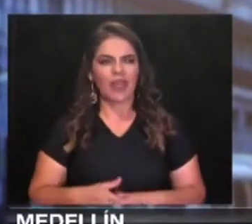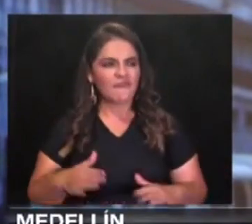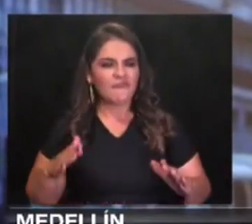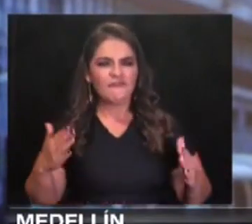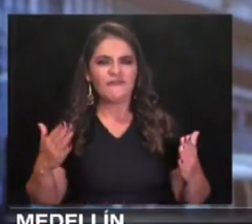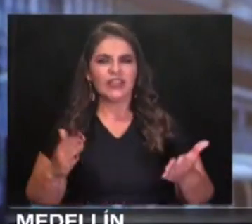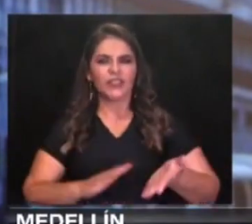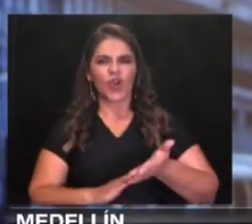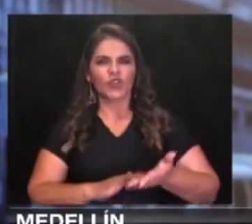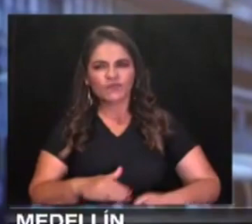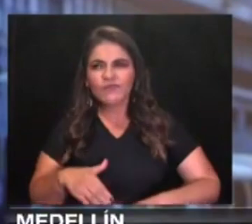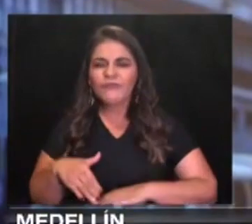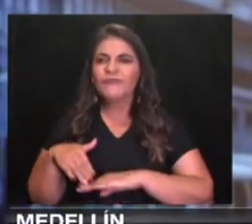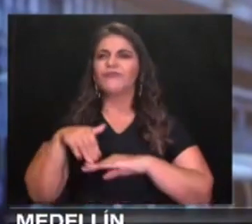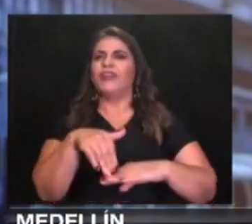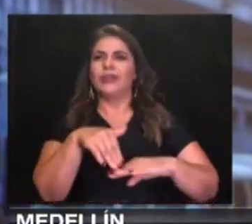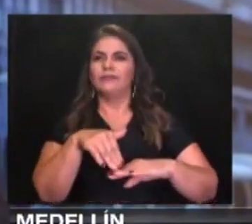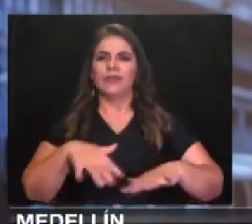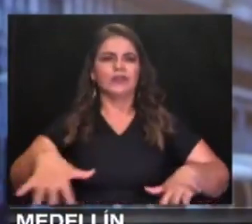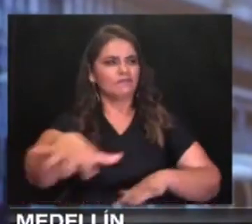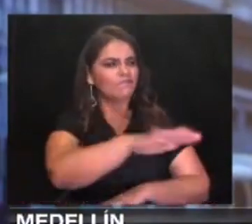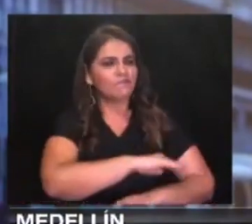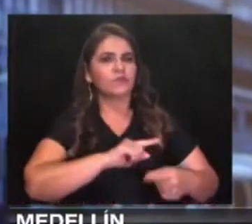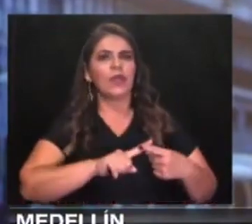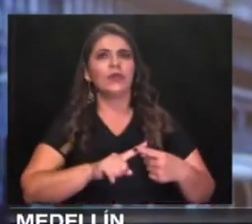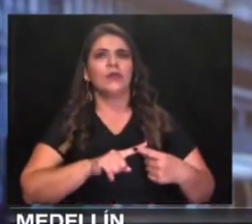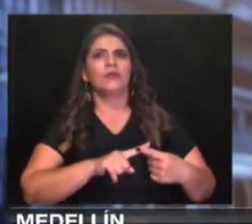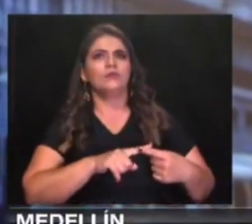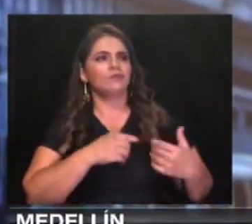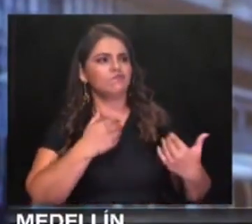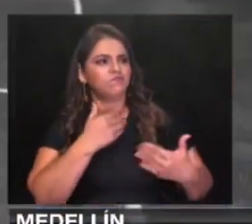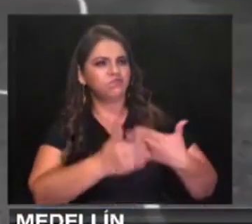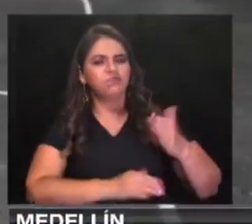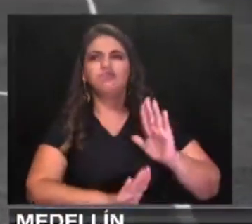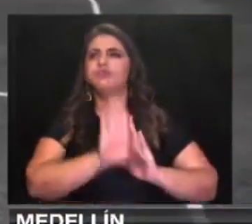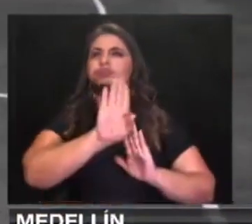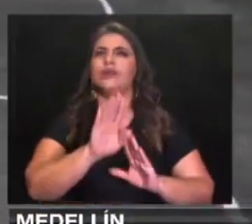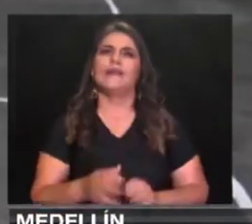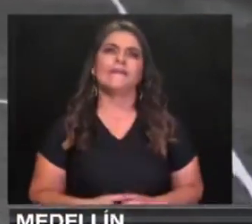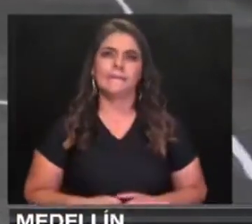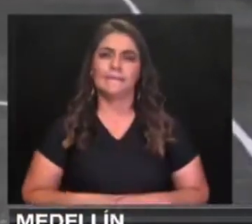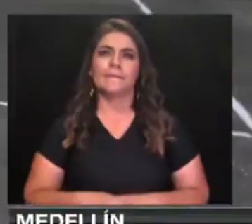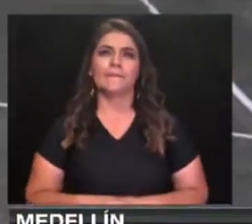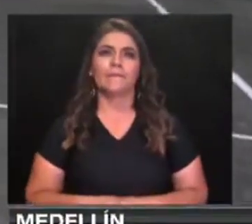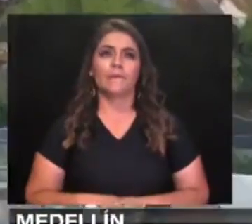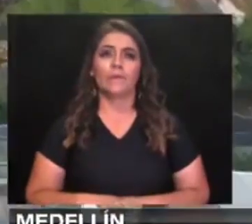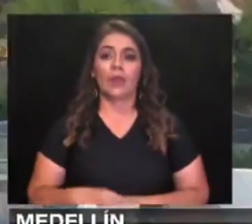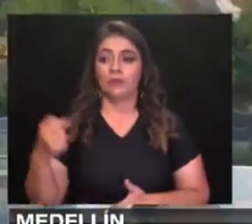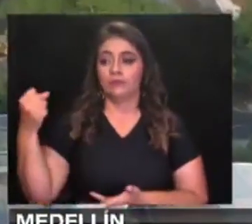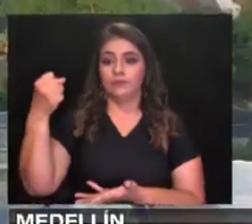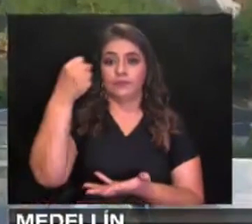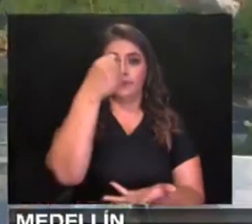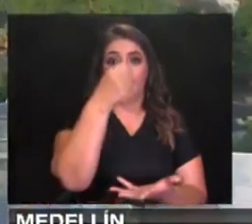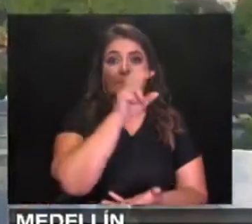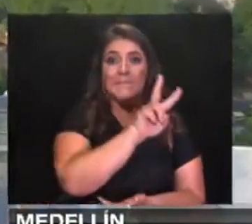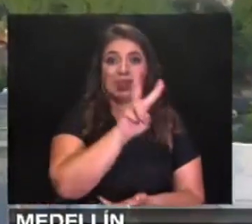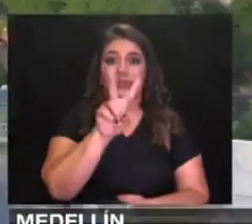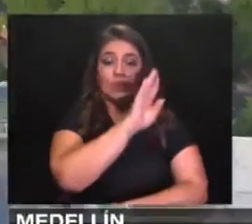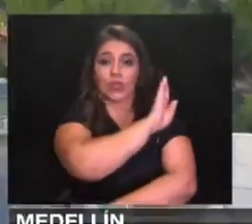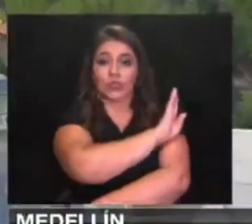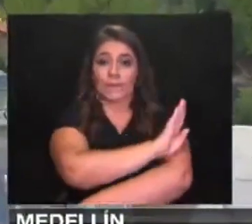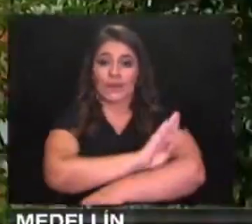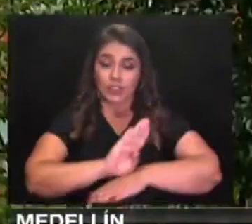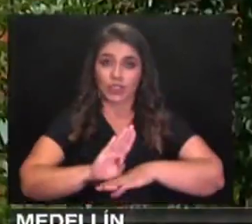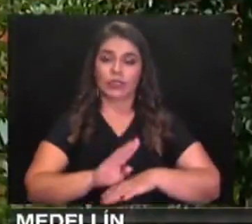para convertir esto en una oportunidad para crecer de forma significativa. La inversión que supera los veintidós billones de pesos